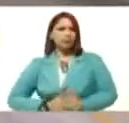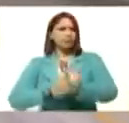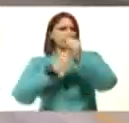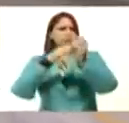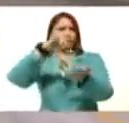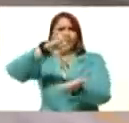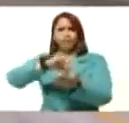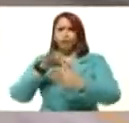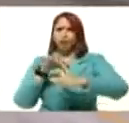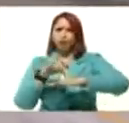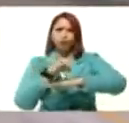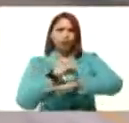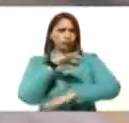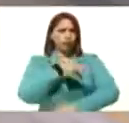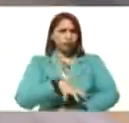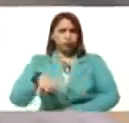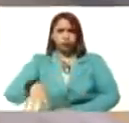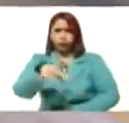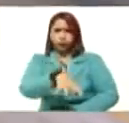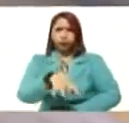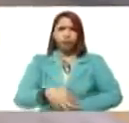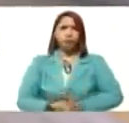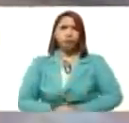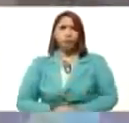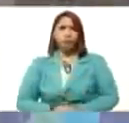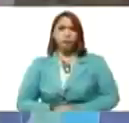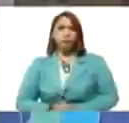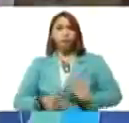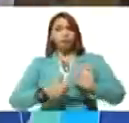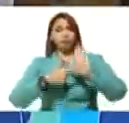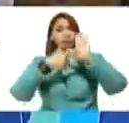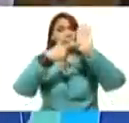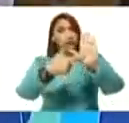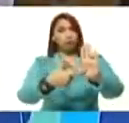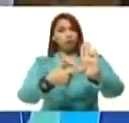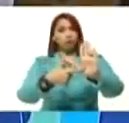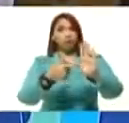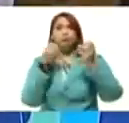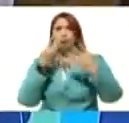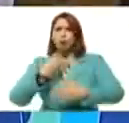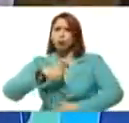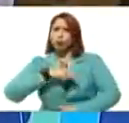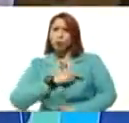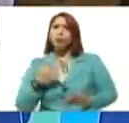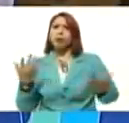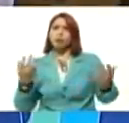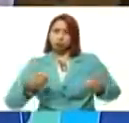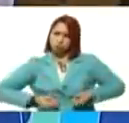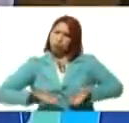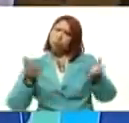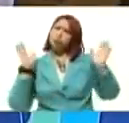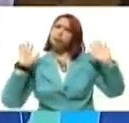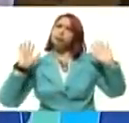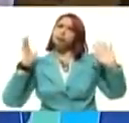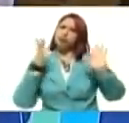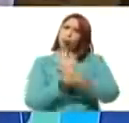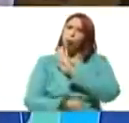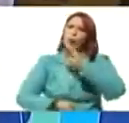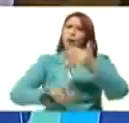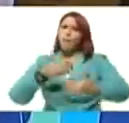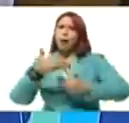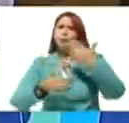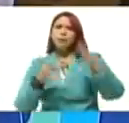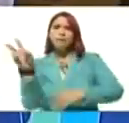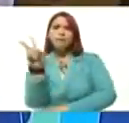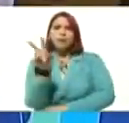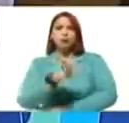local, municipal, regional, para presentar, bueno, nuestra oferta del avance de Venezuela